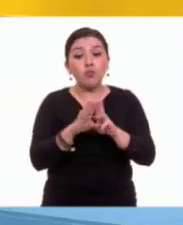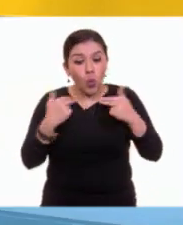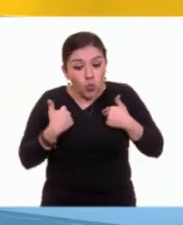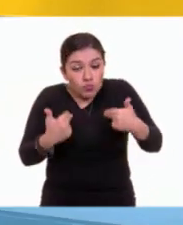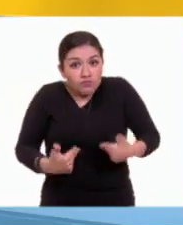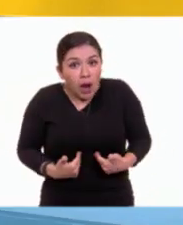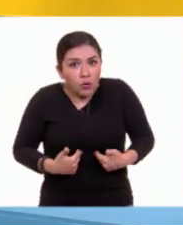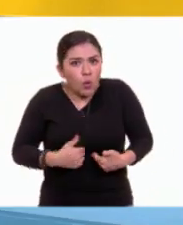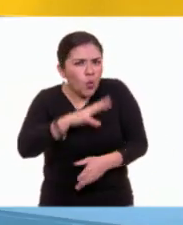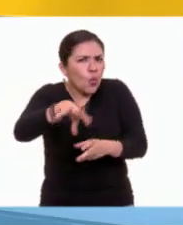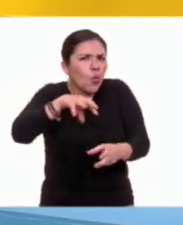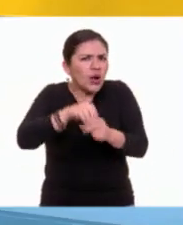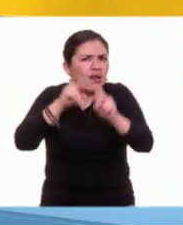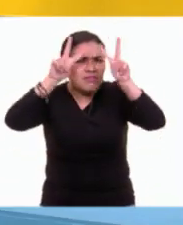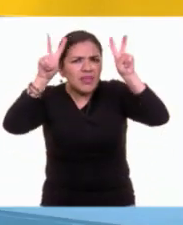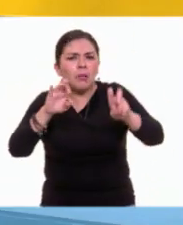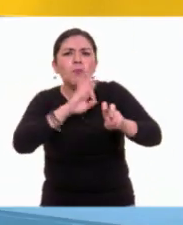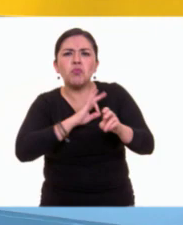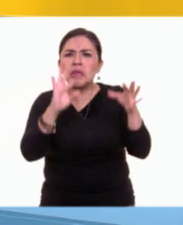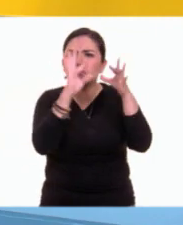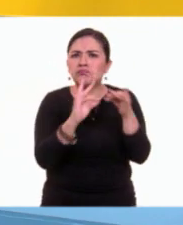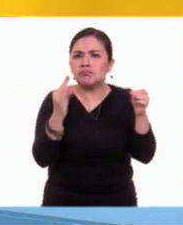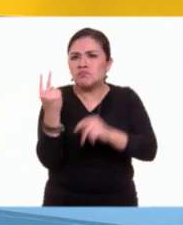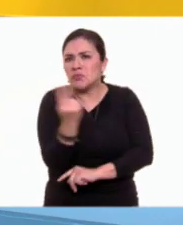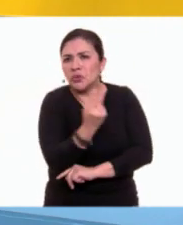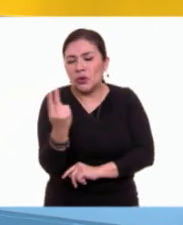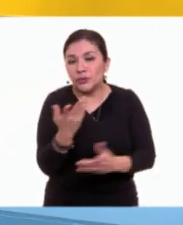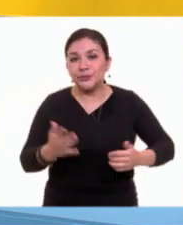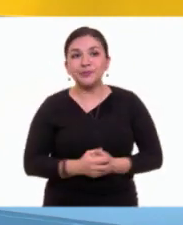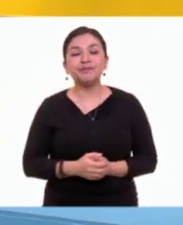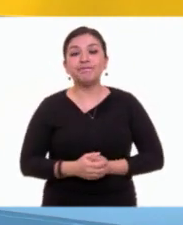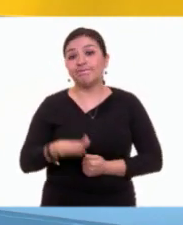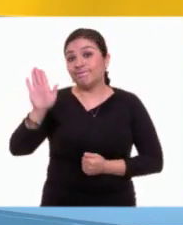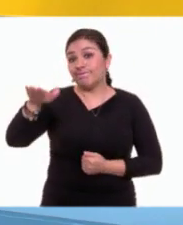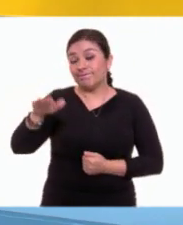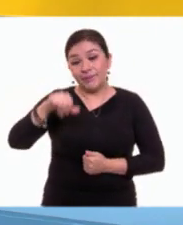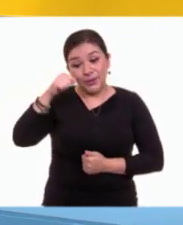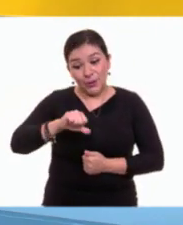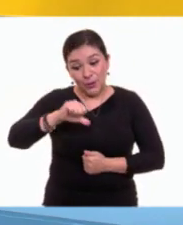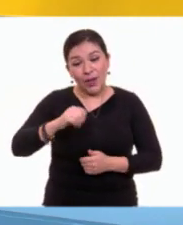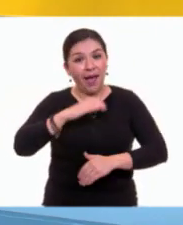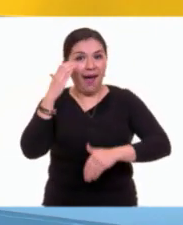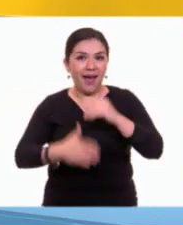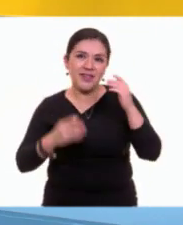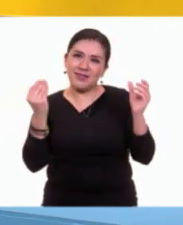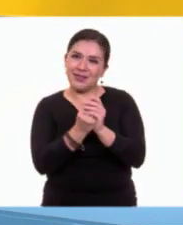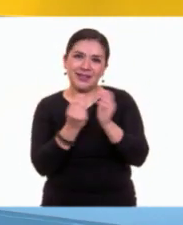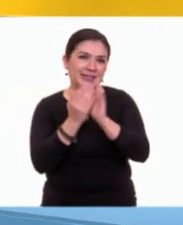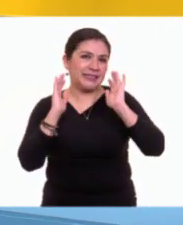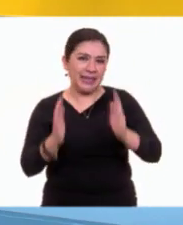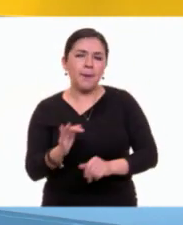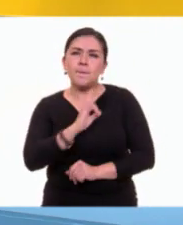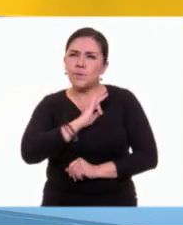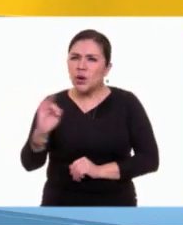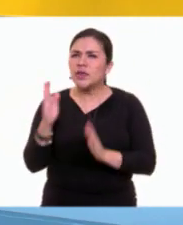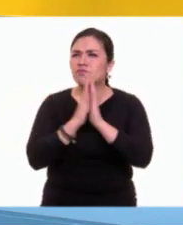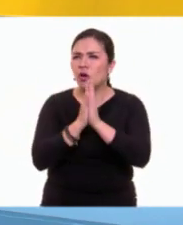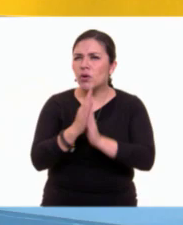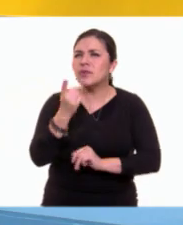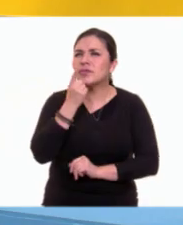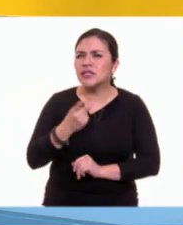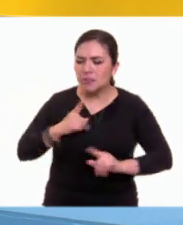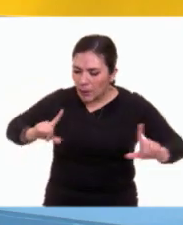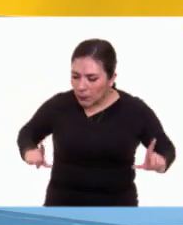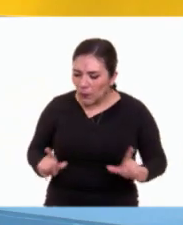puede ser tema en ambos tipos de texto. Juan Carlos, hemos llegado al final de la clase. ¿Podrías, por favor,